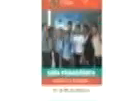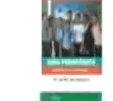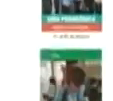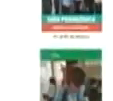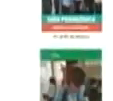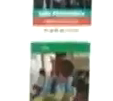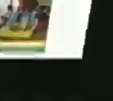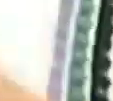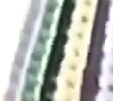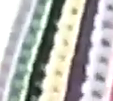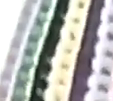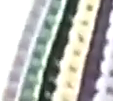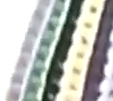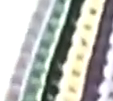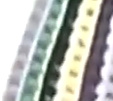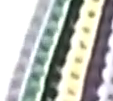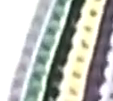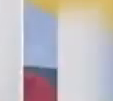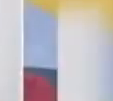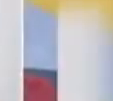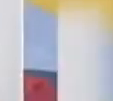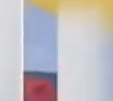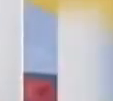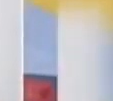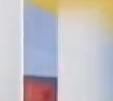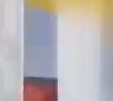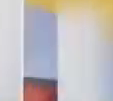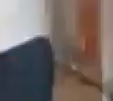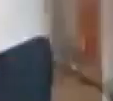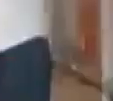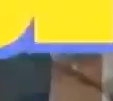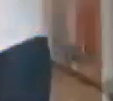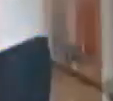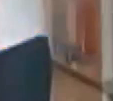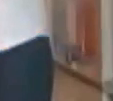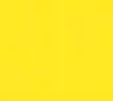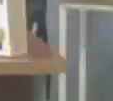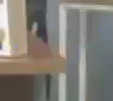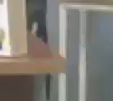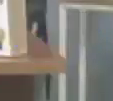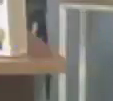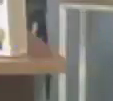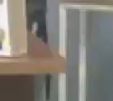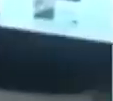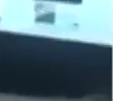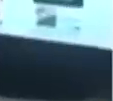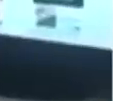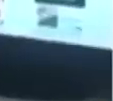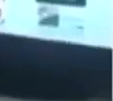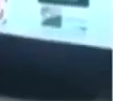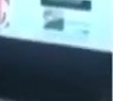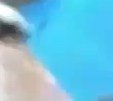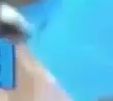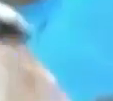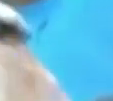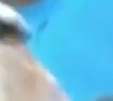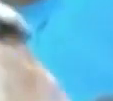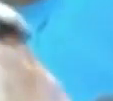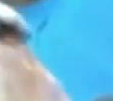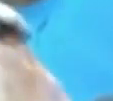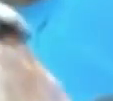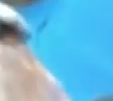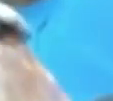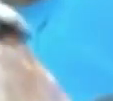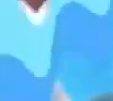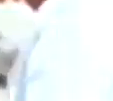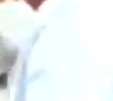editorial pedagógica y dirigida al subsistema de educación comercial, magia, media general, media técnica y